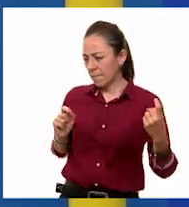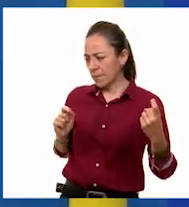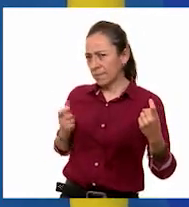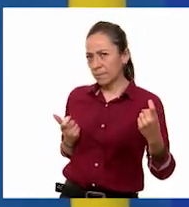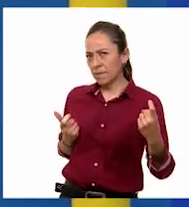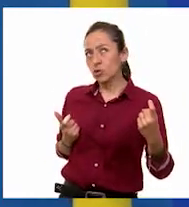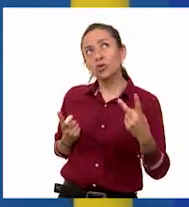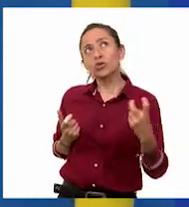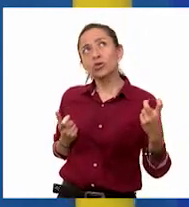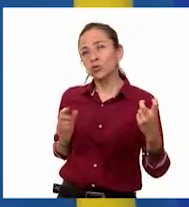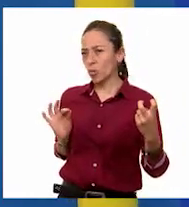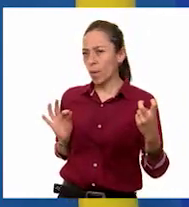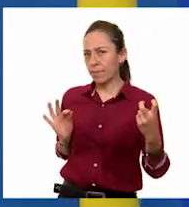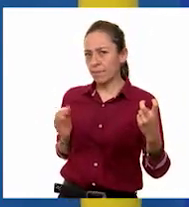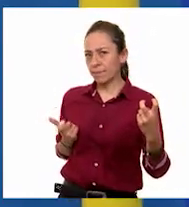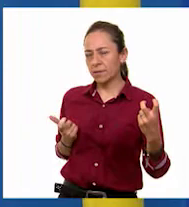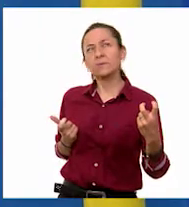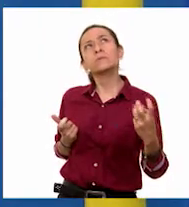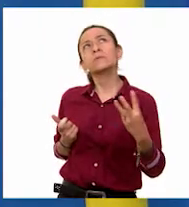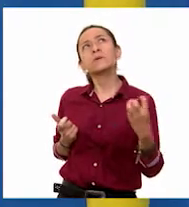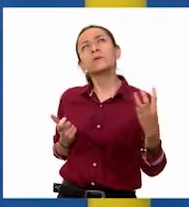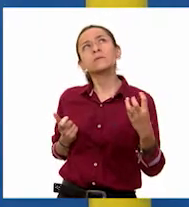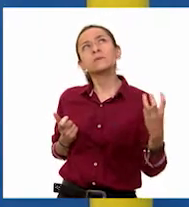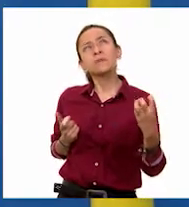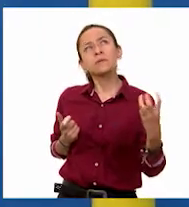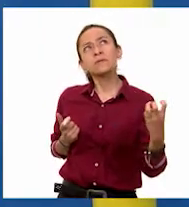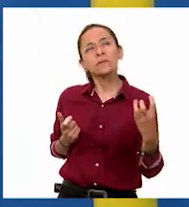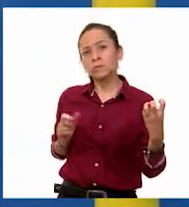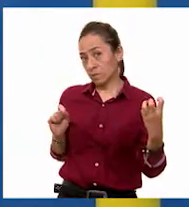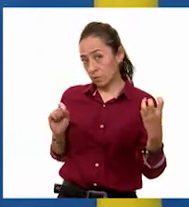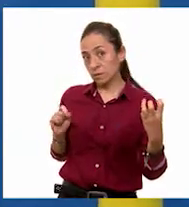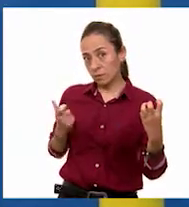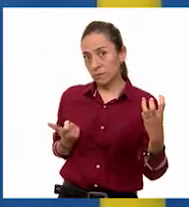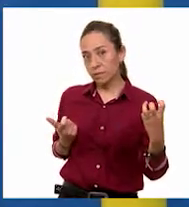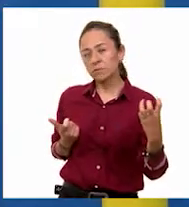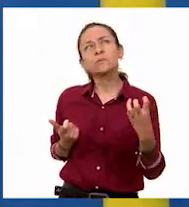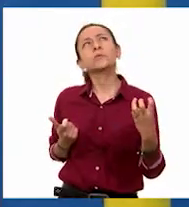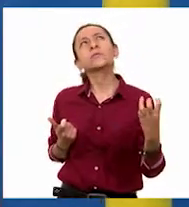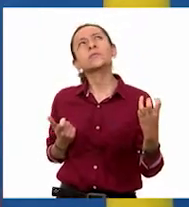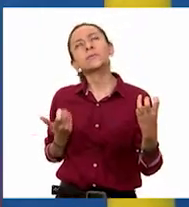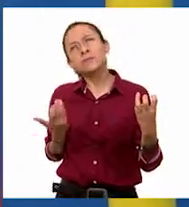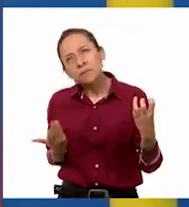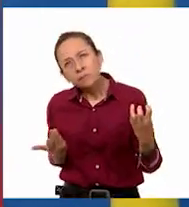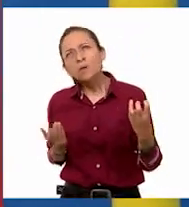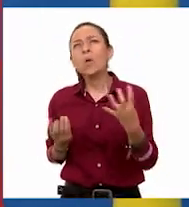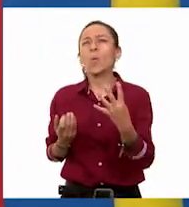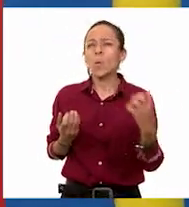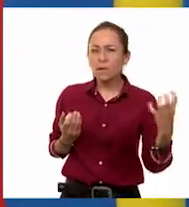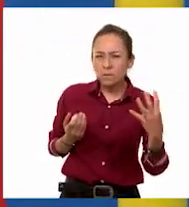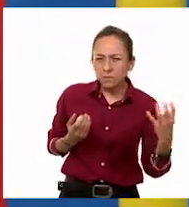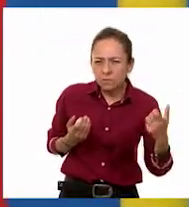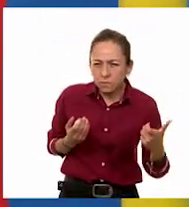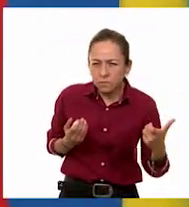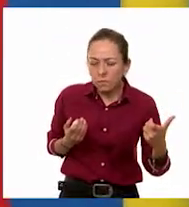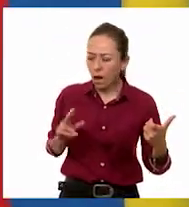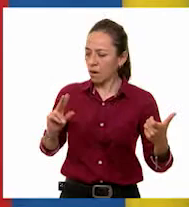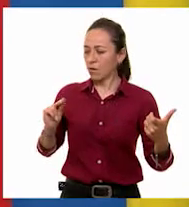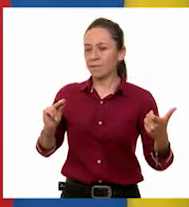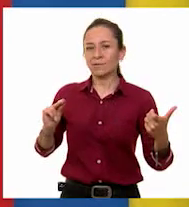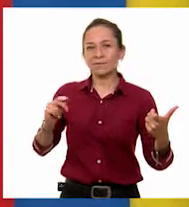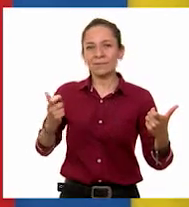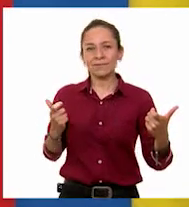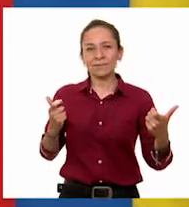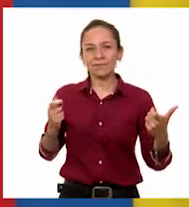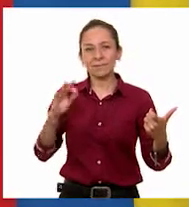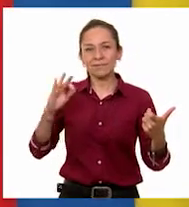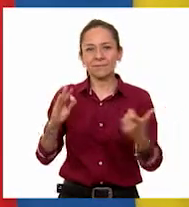pesos son 40 pesos. De 300 pesos serían 60 pesos. Y entonces de 400 pesos serían 80 pesos de